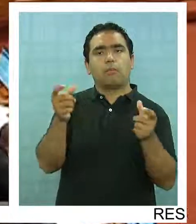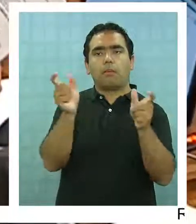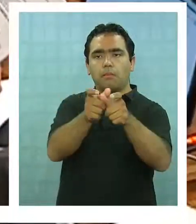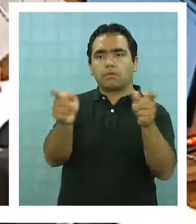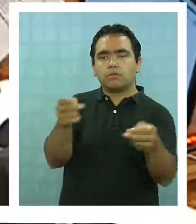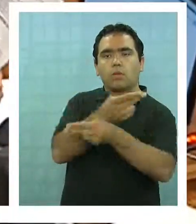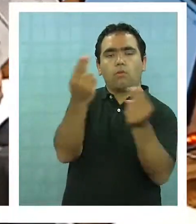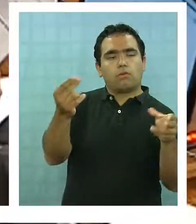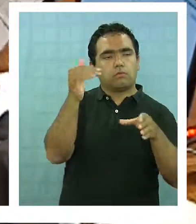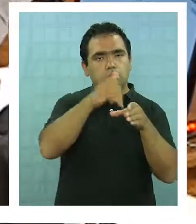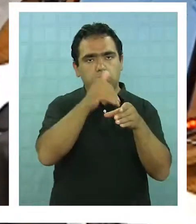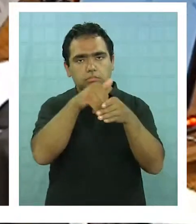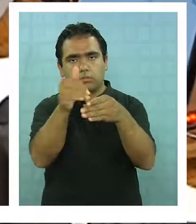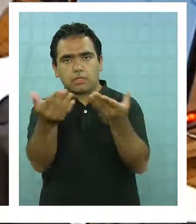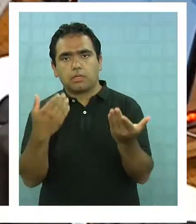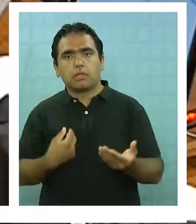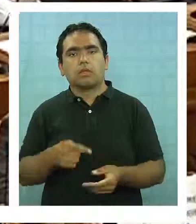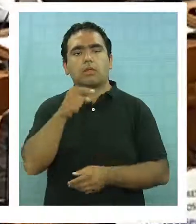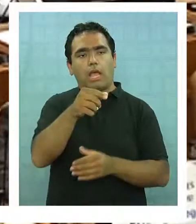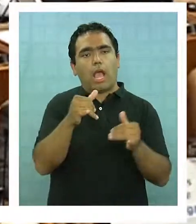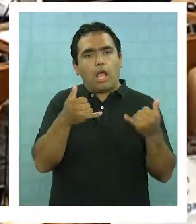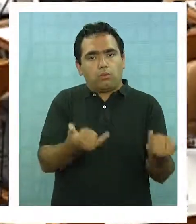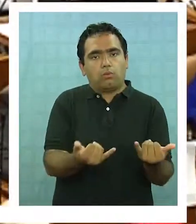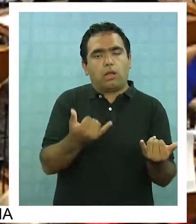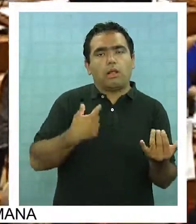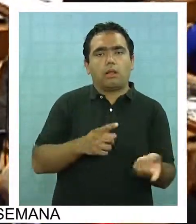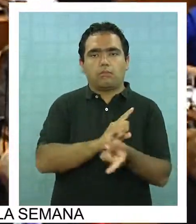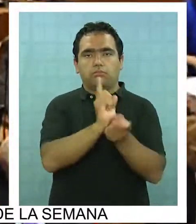proporcional que reemplace el actual binominal.